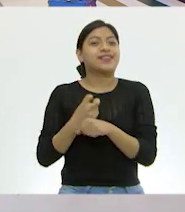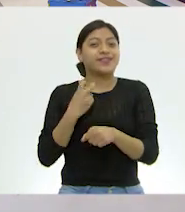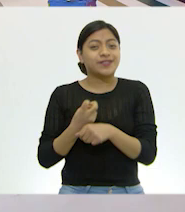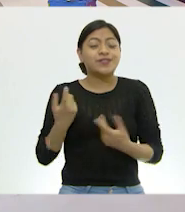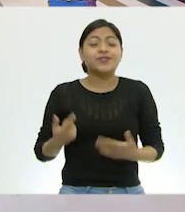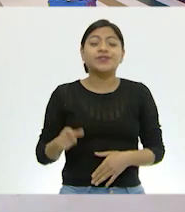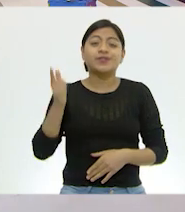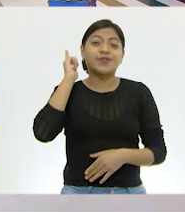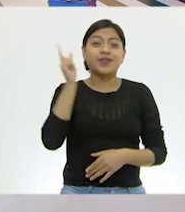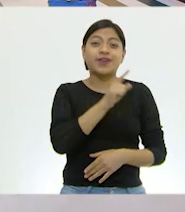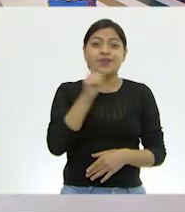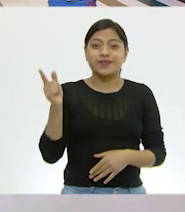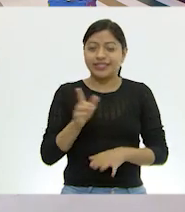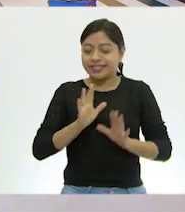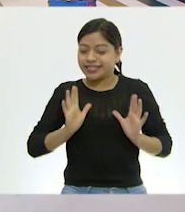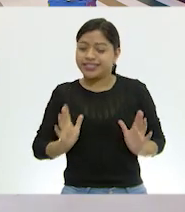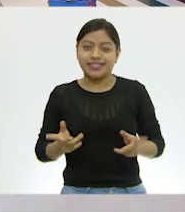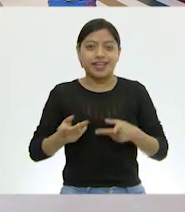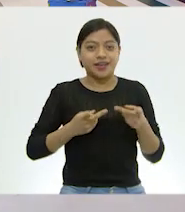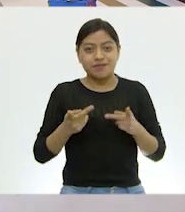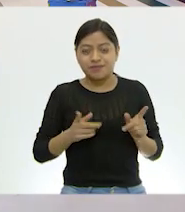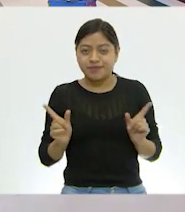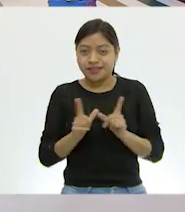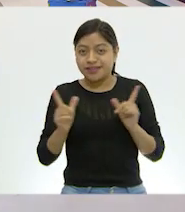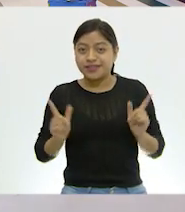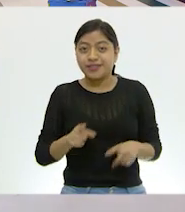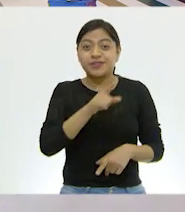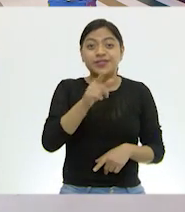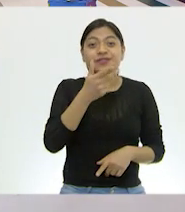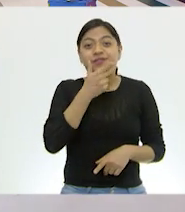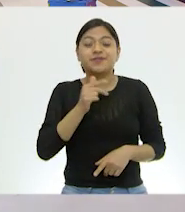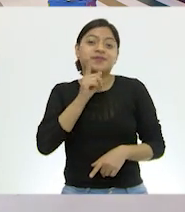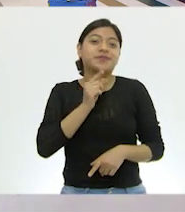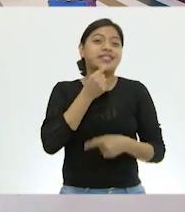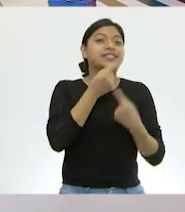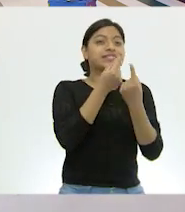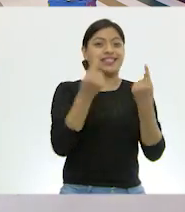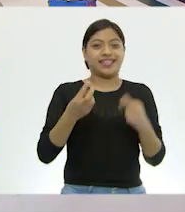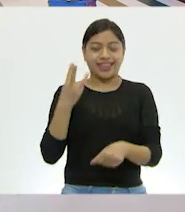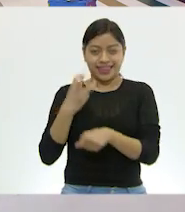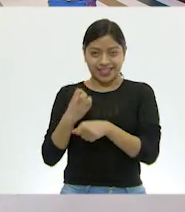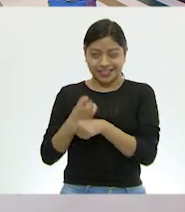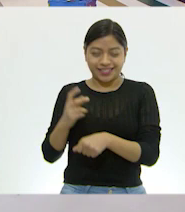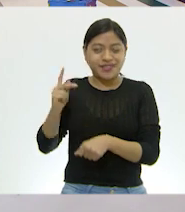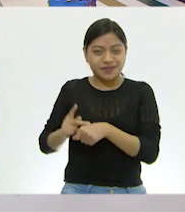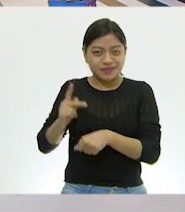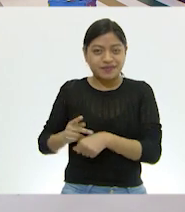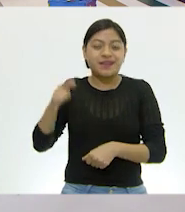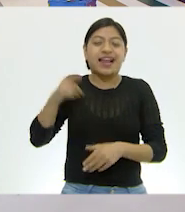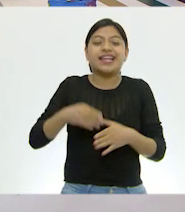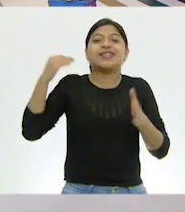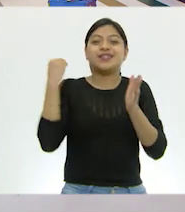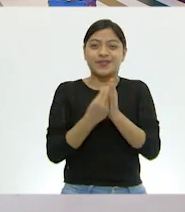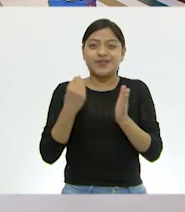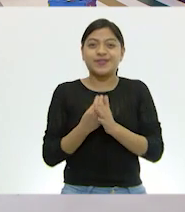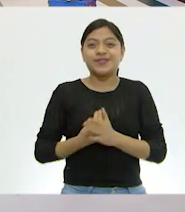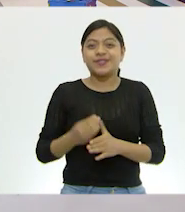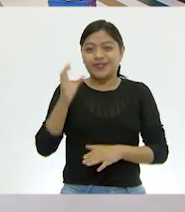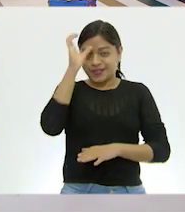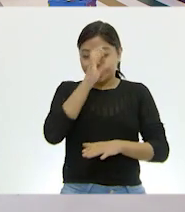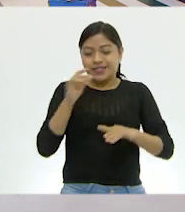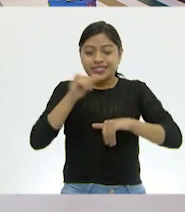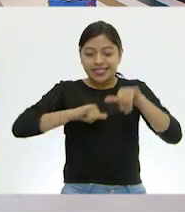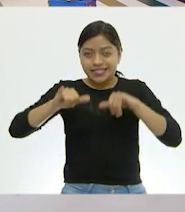Espero estén muy listos y muy listas las niñas y los niños de tercero de primaria para esta clase de ciencias